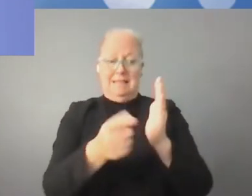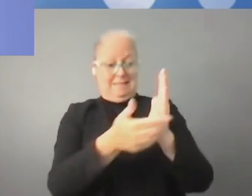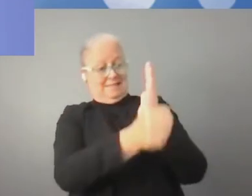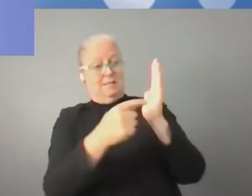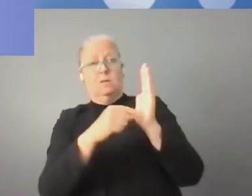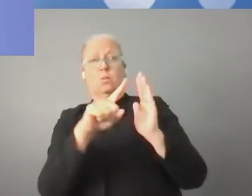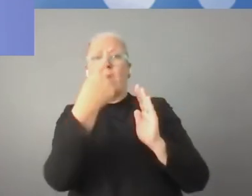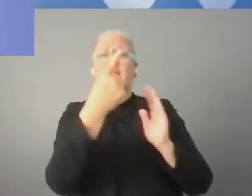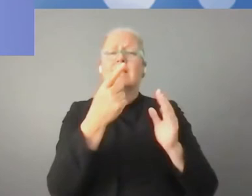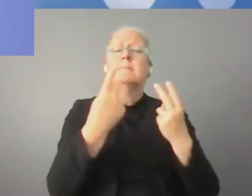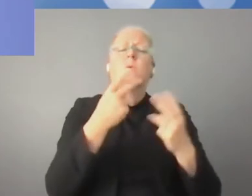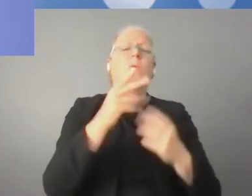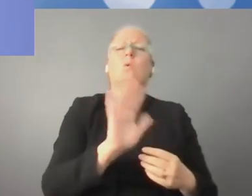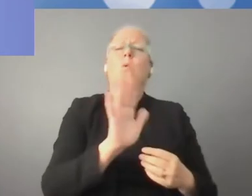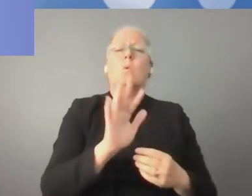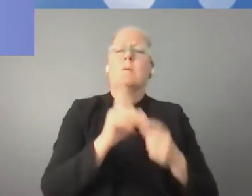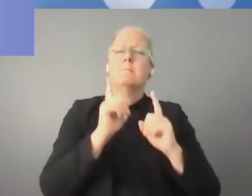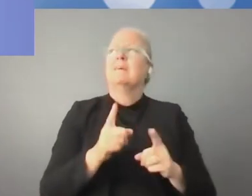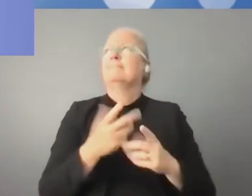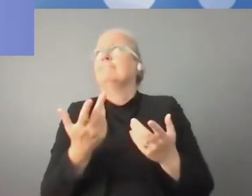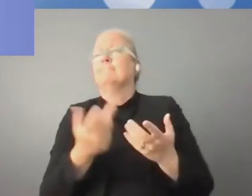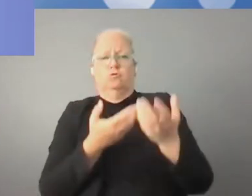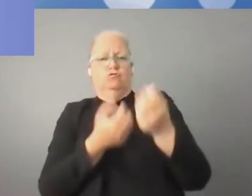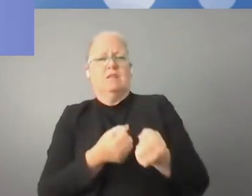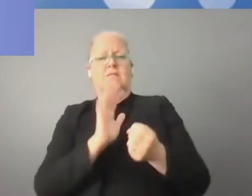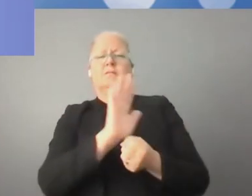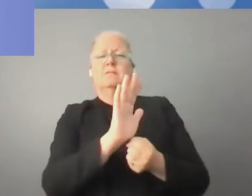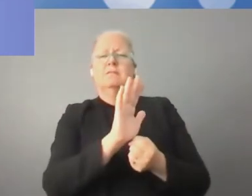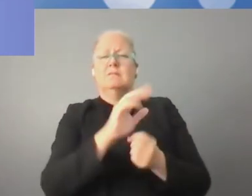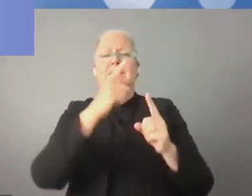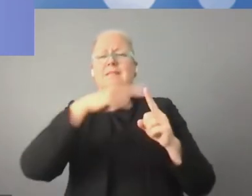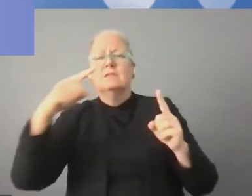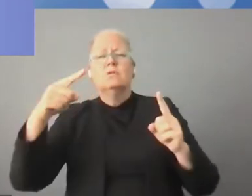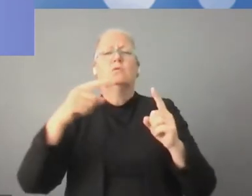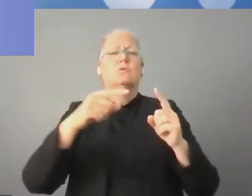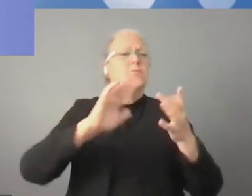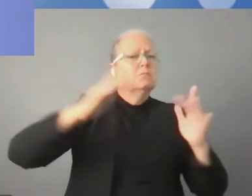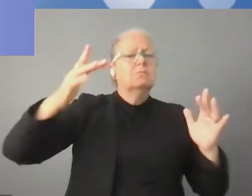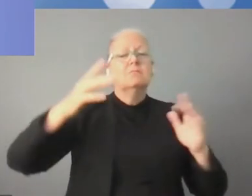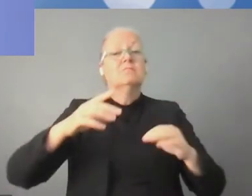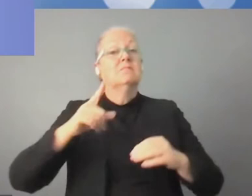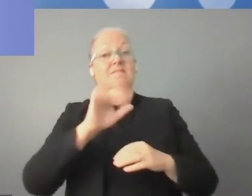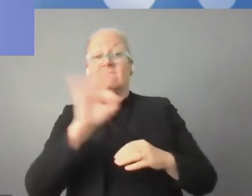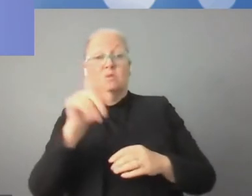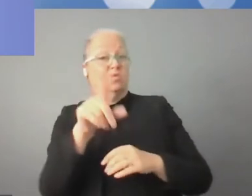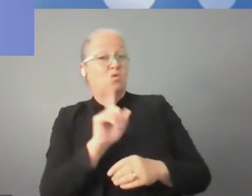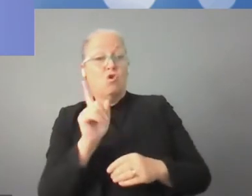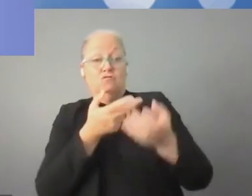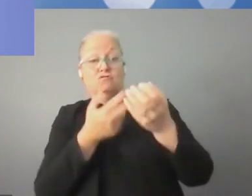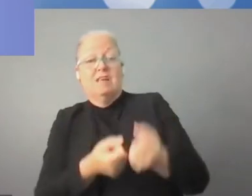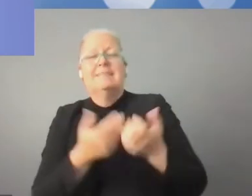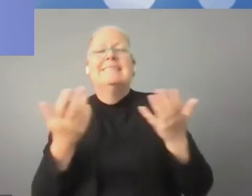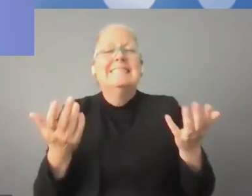competencias avanzadas en informática, pero no se trata solamente de conocimientos, pero se trata de todo el contexto